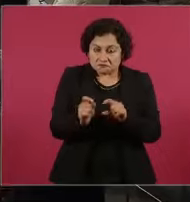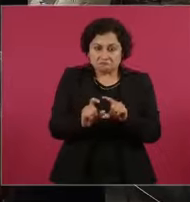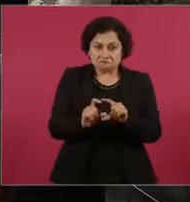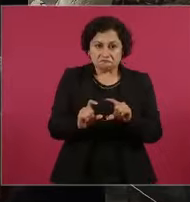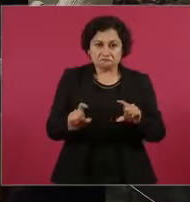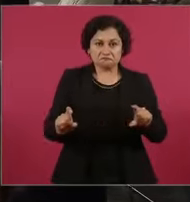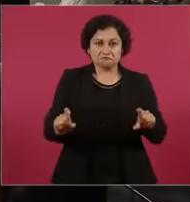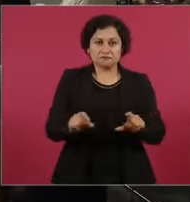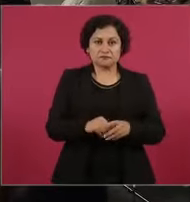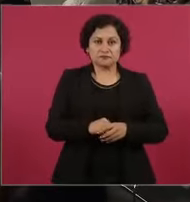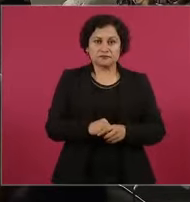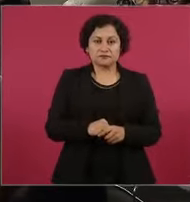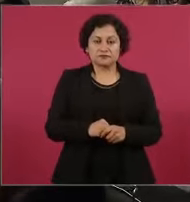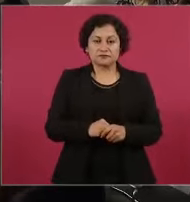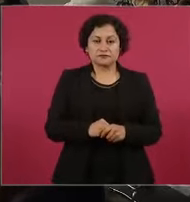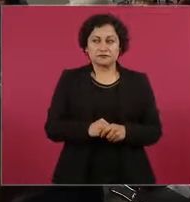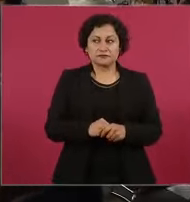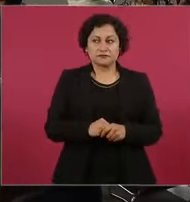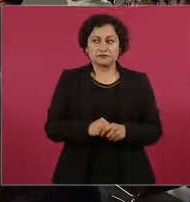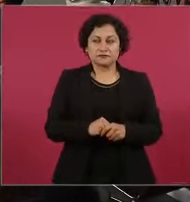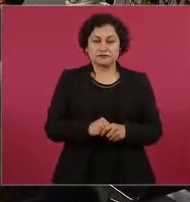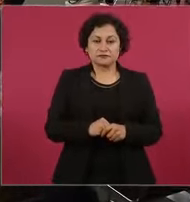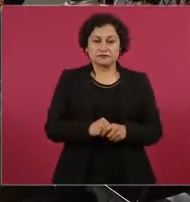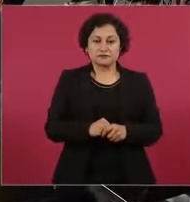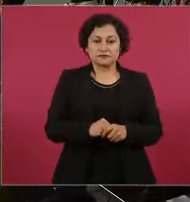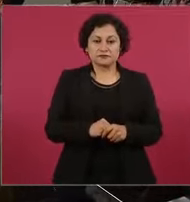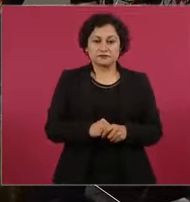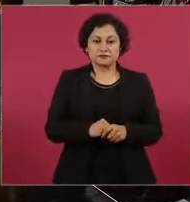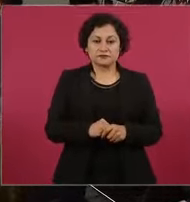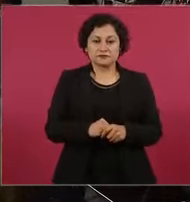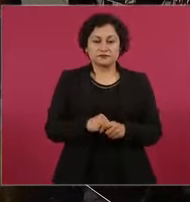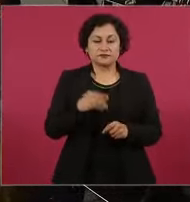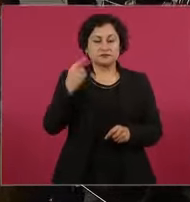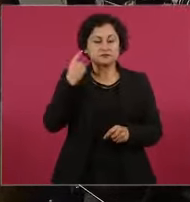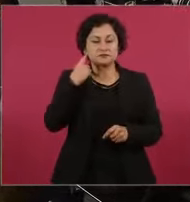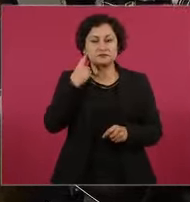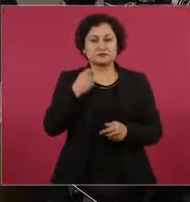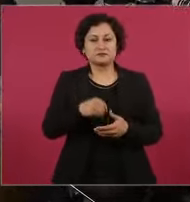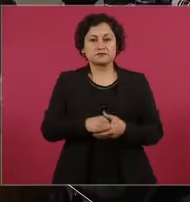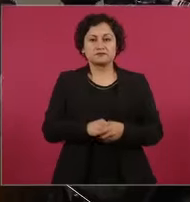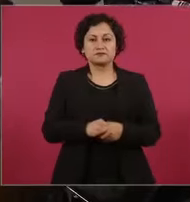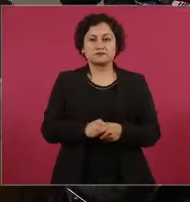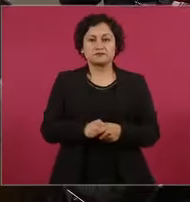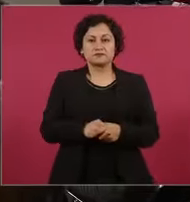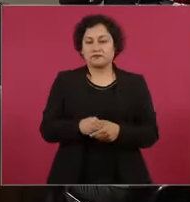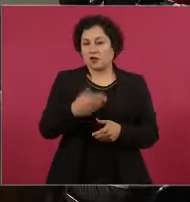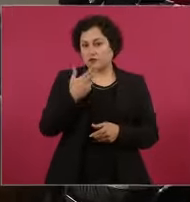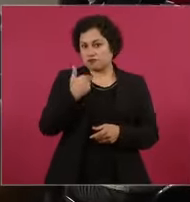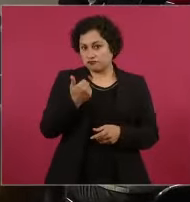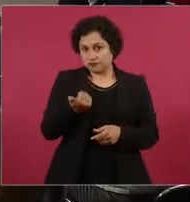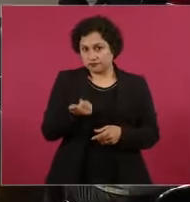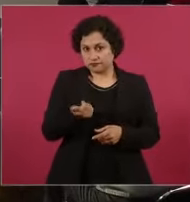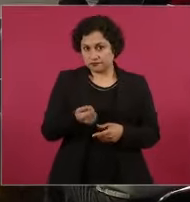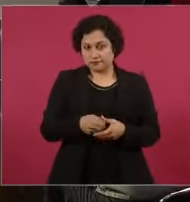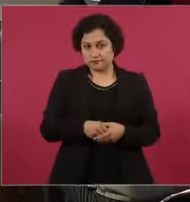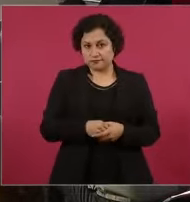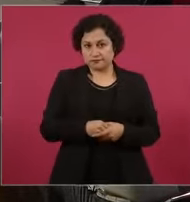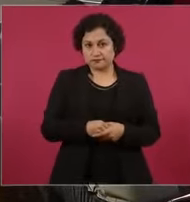Es un hospital de atención a animales en la Ciudad de México, dicen que no funcionan, o pasa que tiene virus.